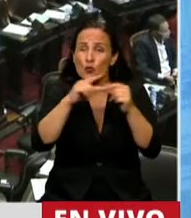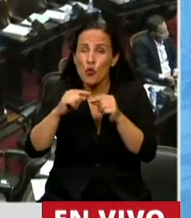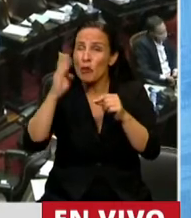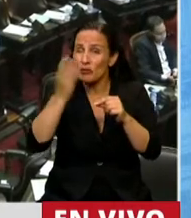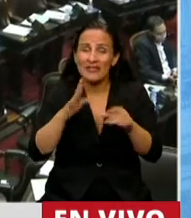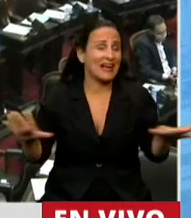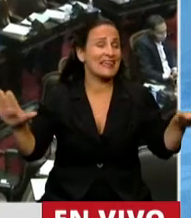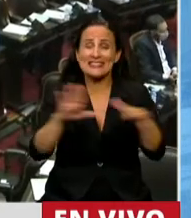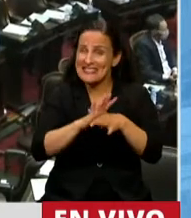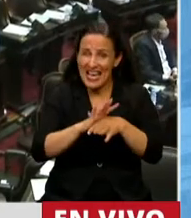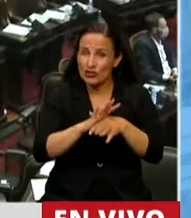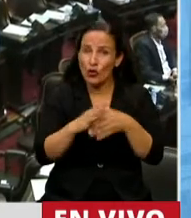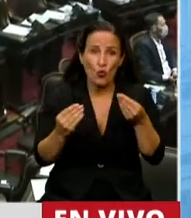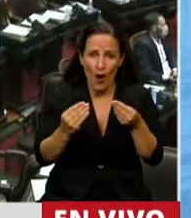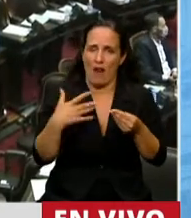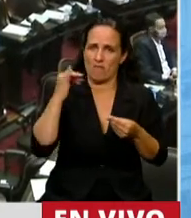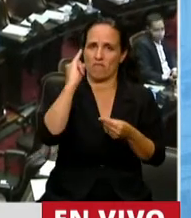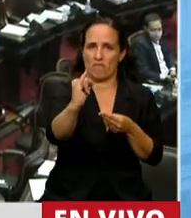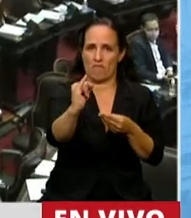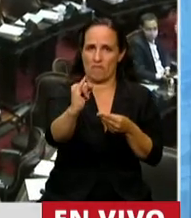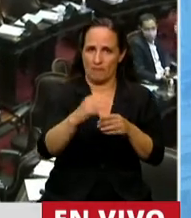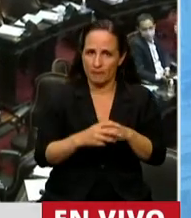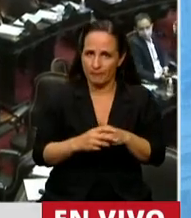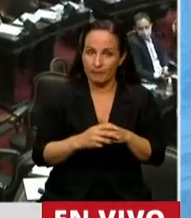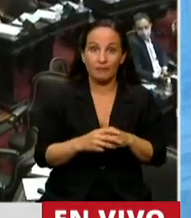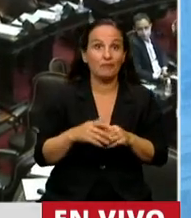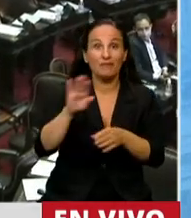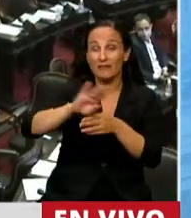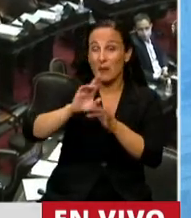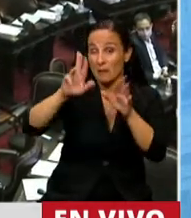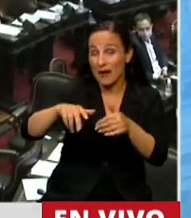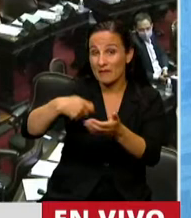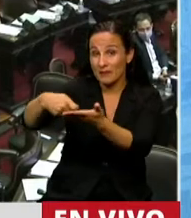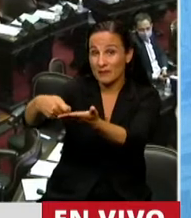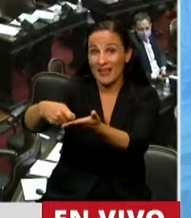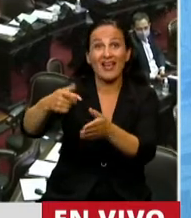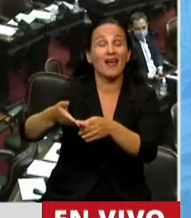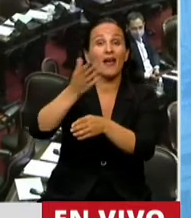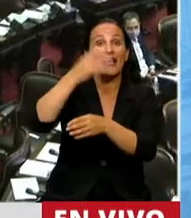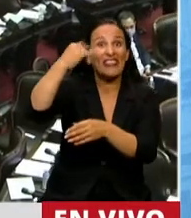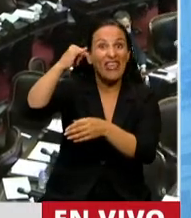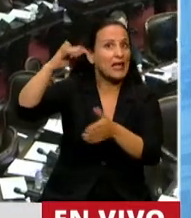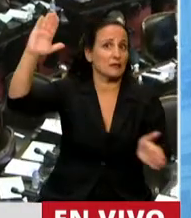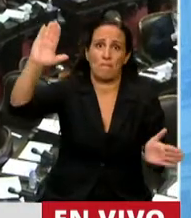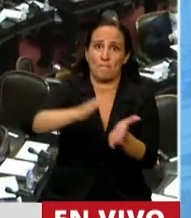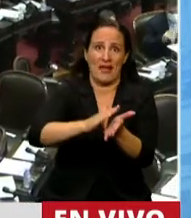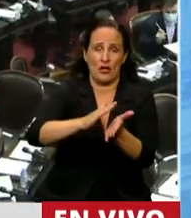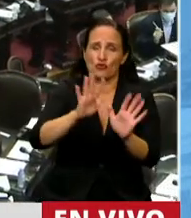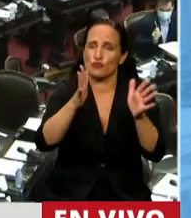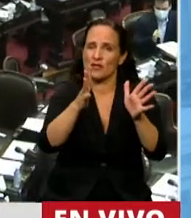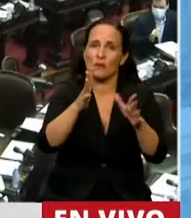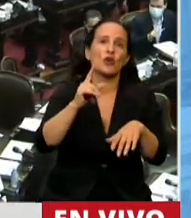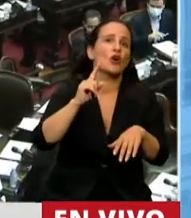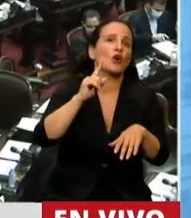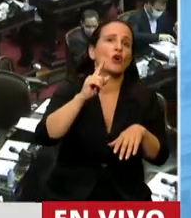señoras diputados y diputadas, son los siguientes. La reestructuración externa redujo el interés que pagan los títulos a una tasa promedio